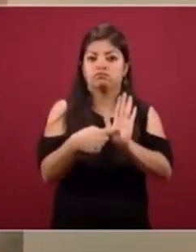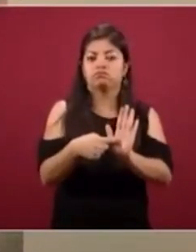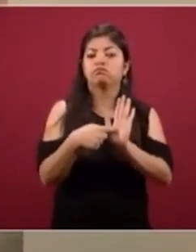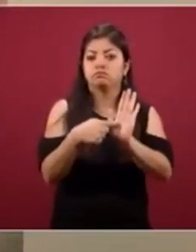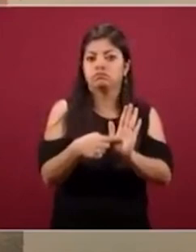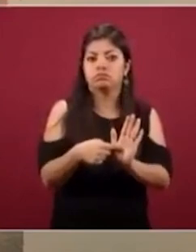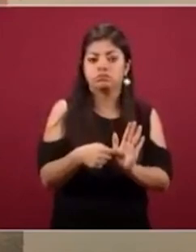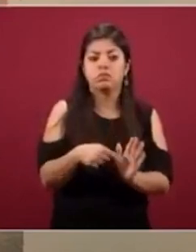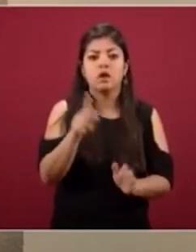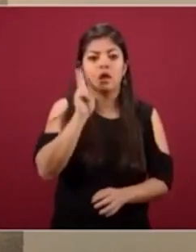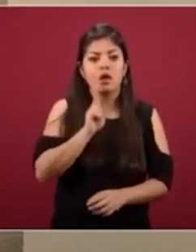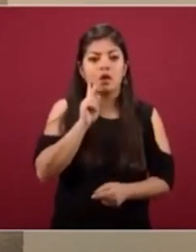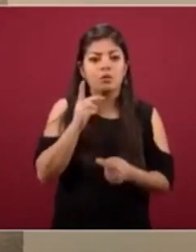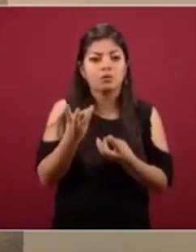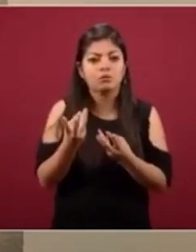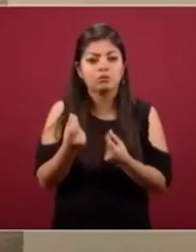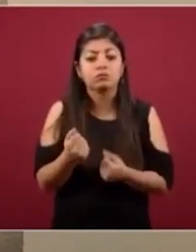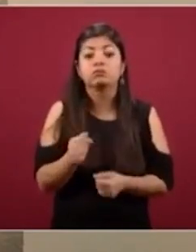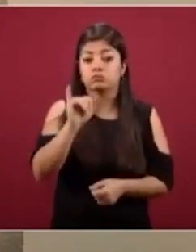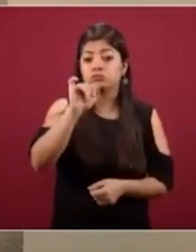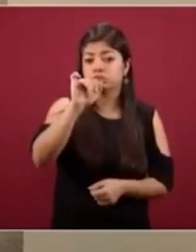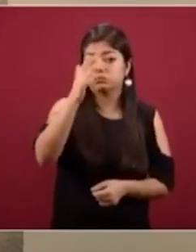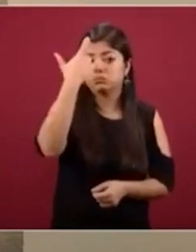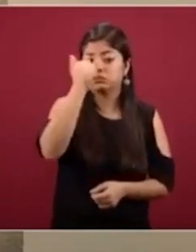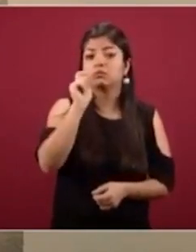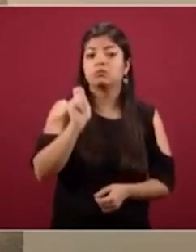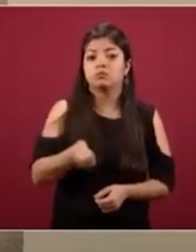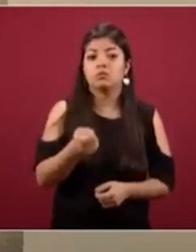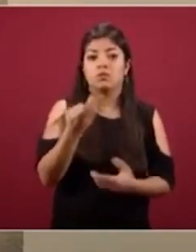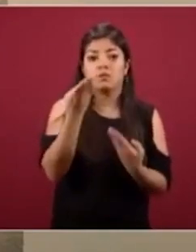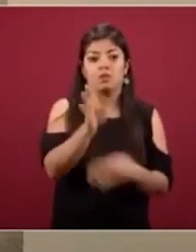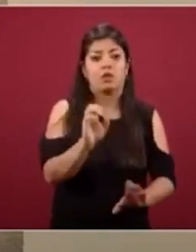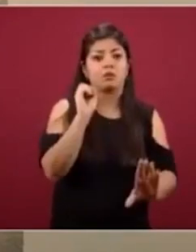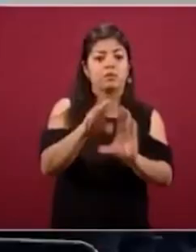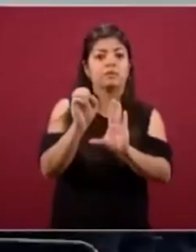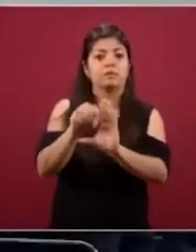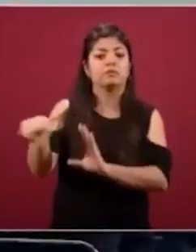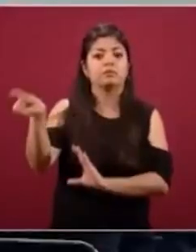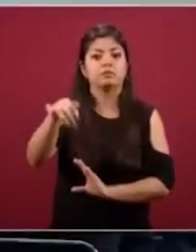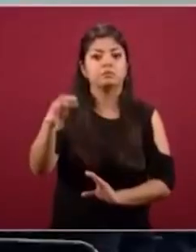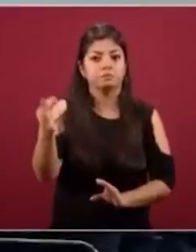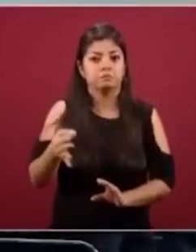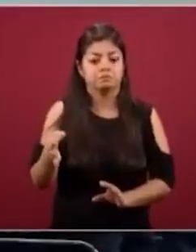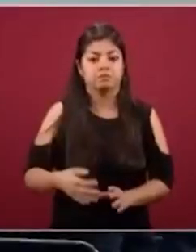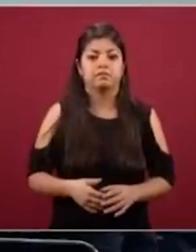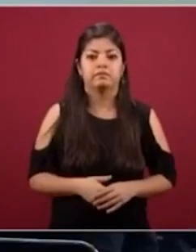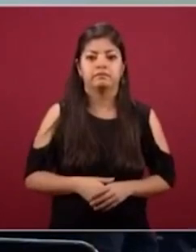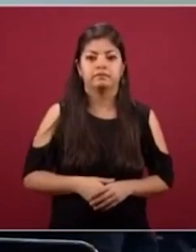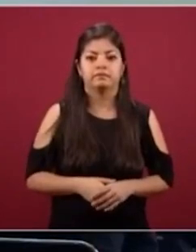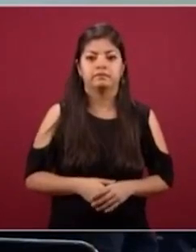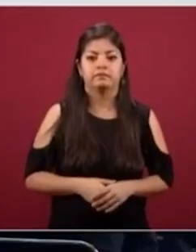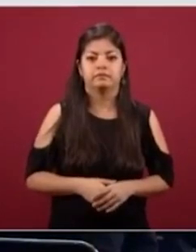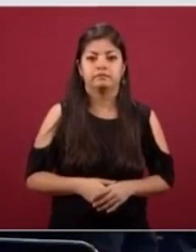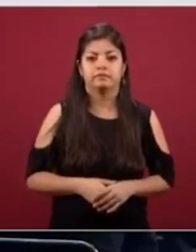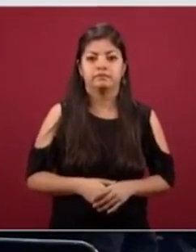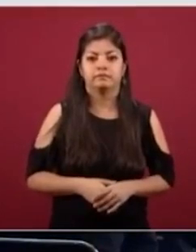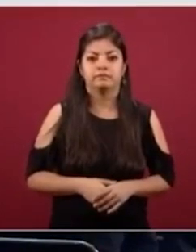llegan estas transferencias a todos los rincones de nuestro país. Siguiente, por favor.